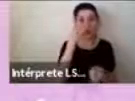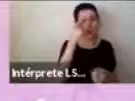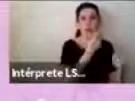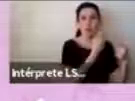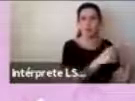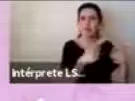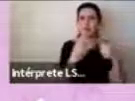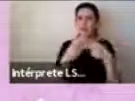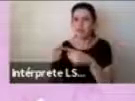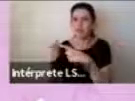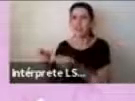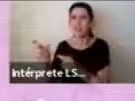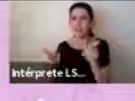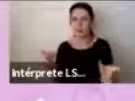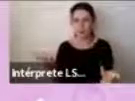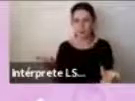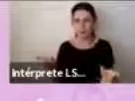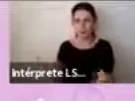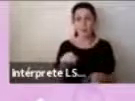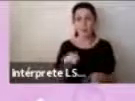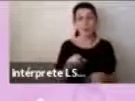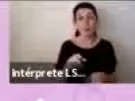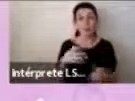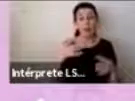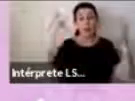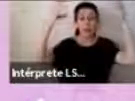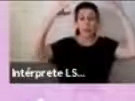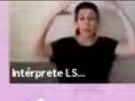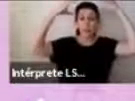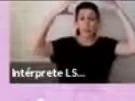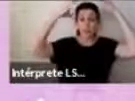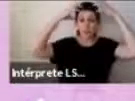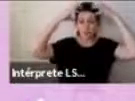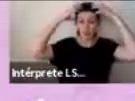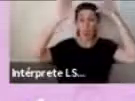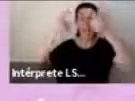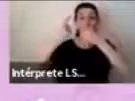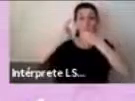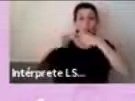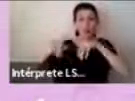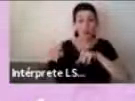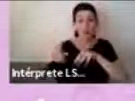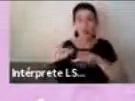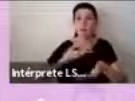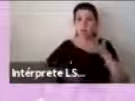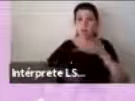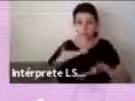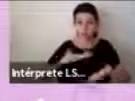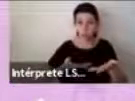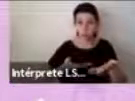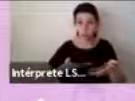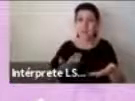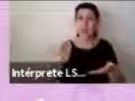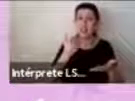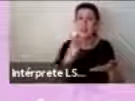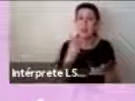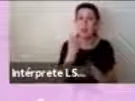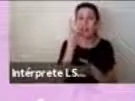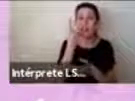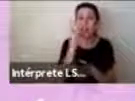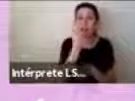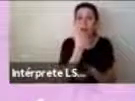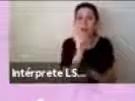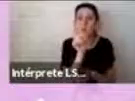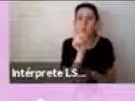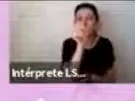con otras personas que sean neurotípicas, sino que también entender que dentro del mismo diagnóstico hay diferencias